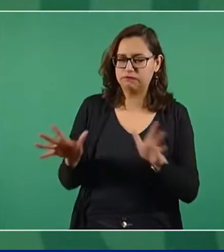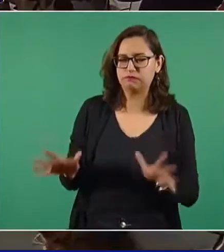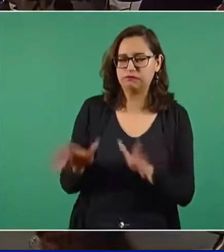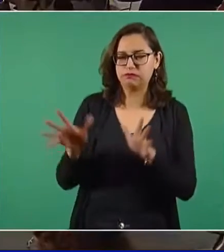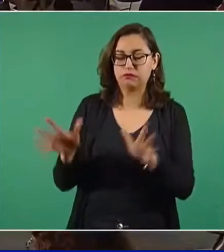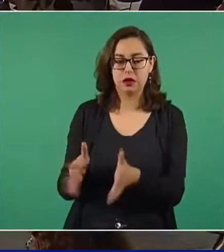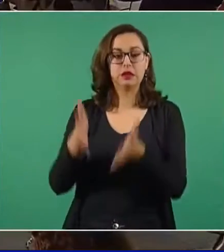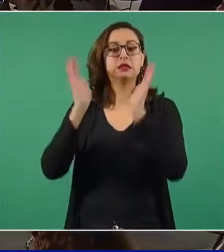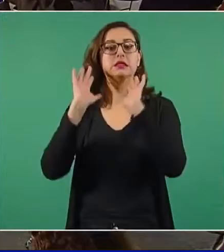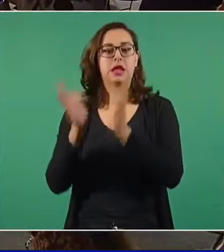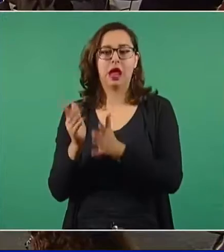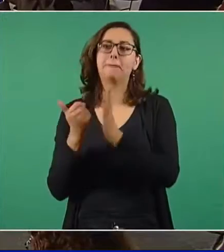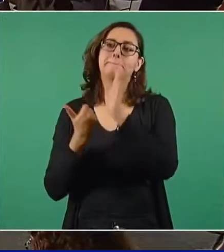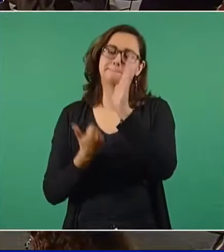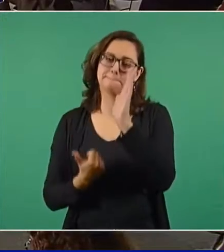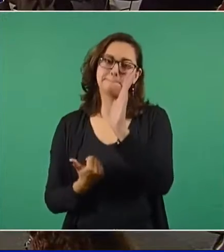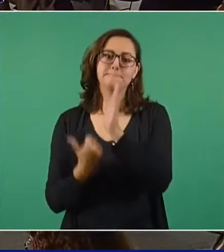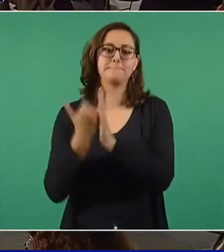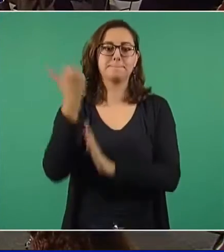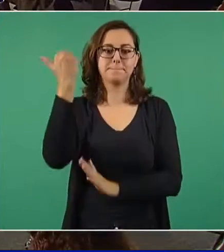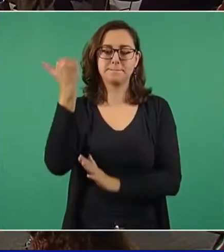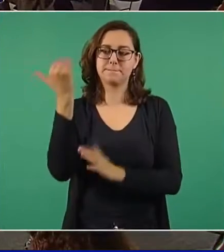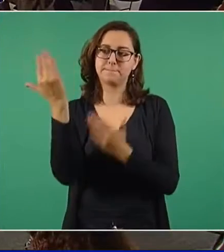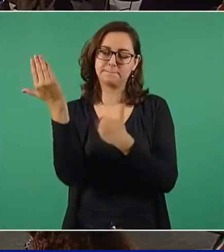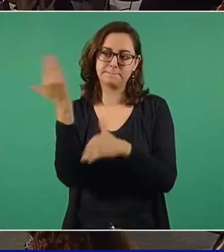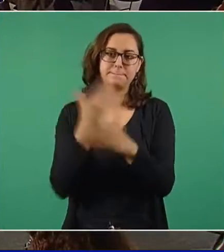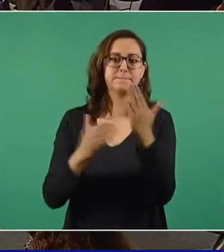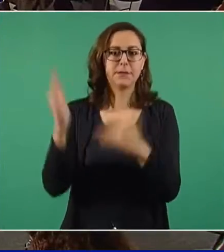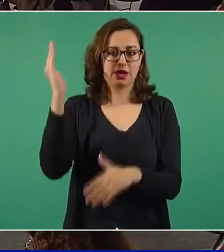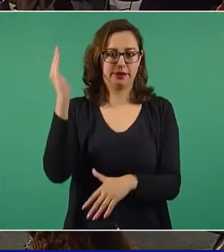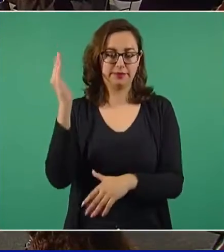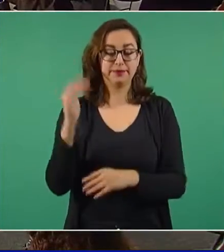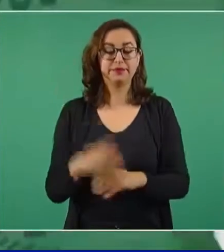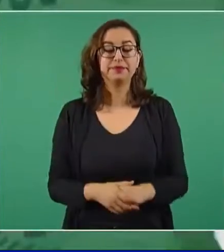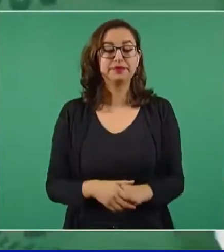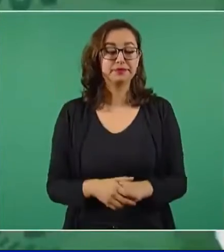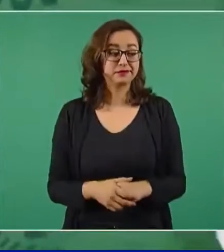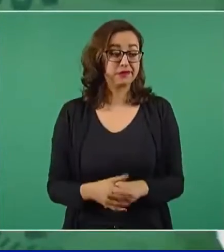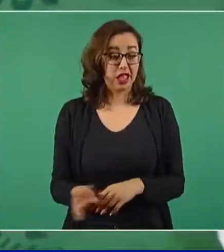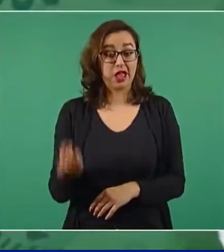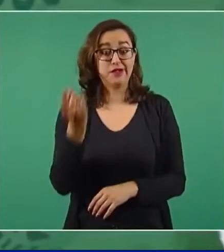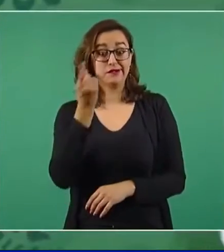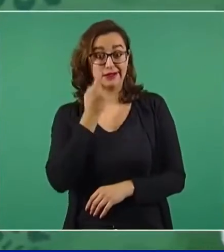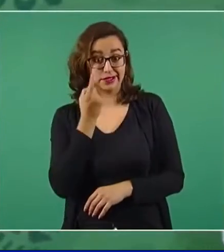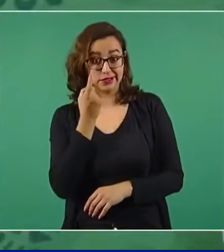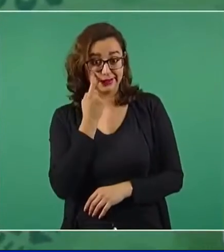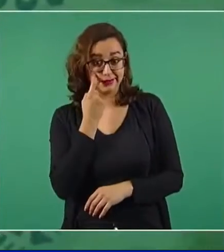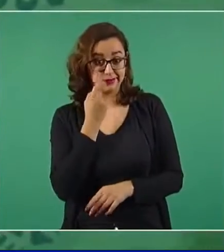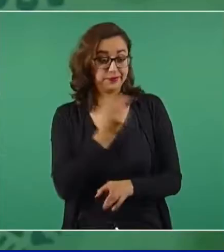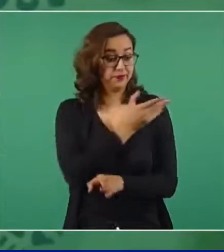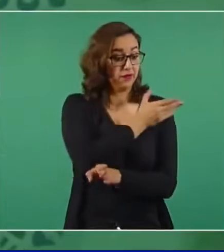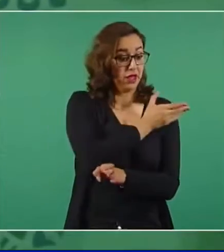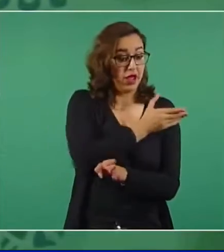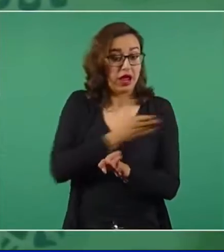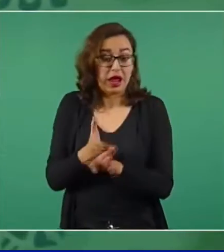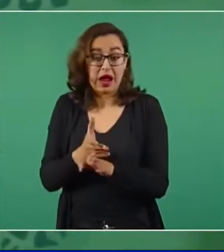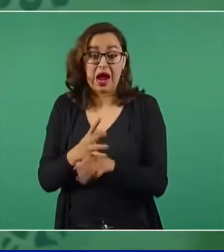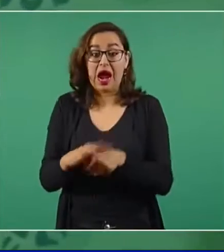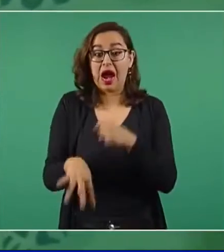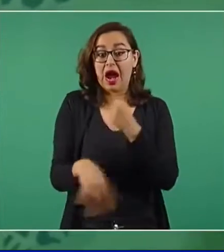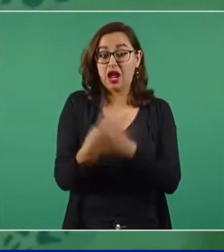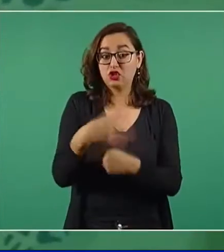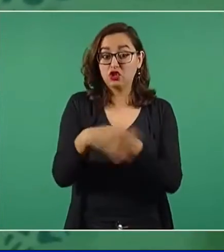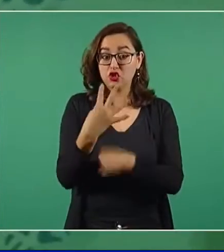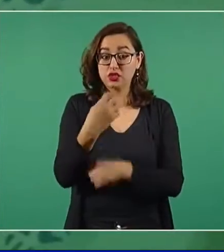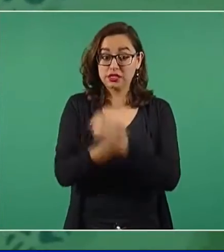Porque en 14 años consecutivos se